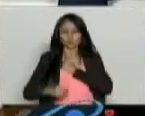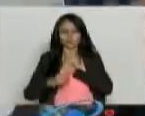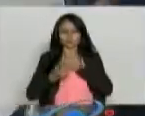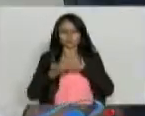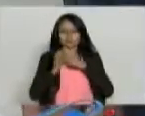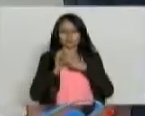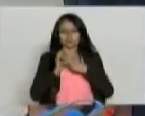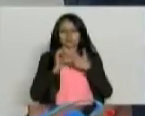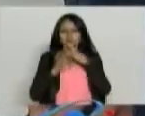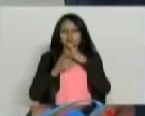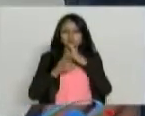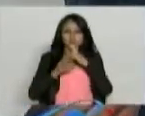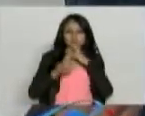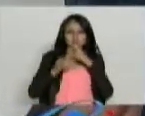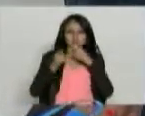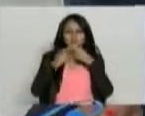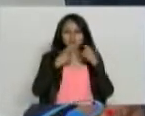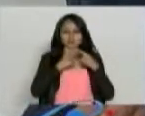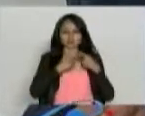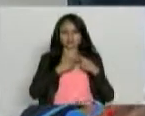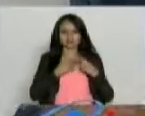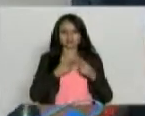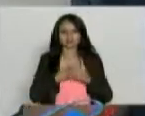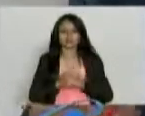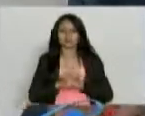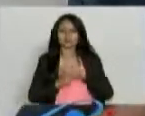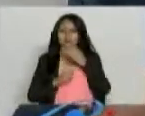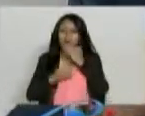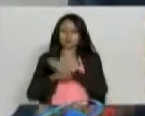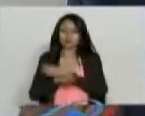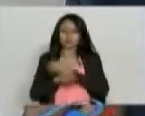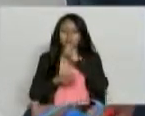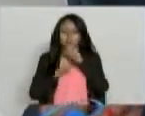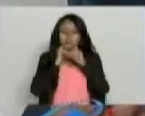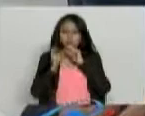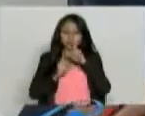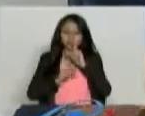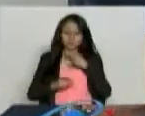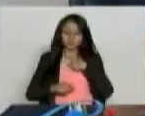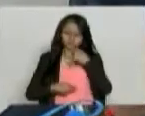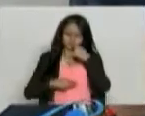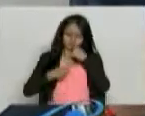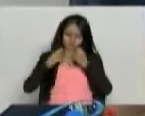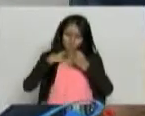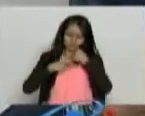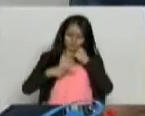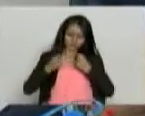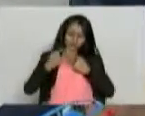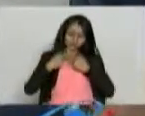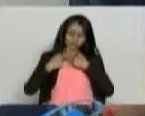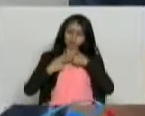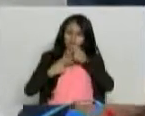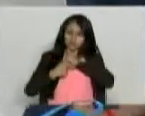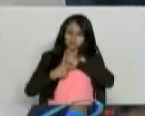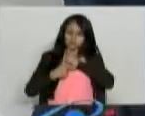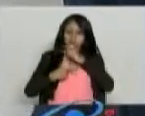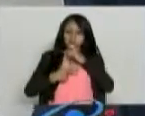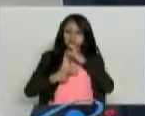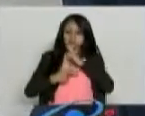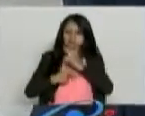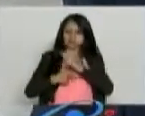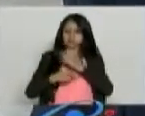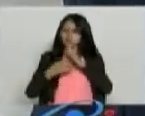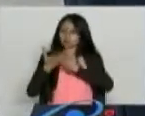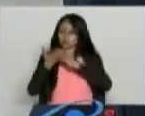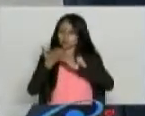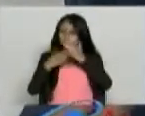uno mismo está la respuesta a todas las preguntas, a todas las inquietudes. En uno mismo está la resolución de todos los problemas.